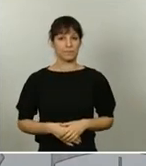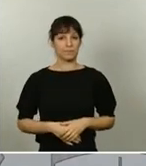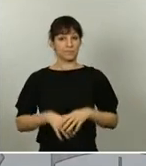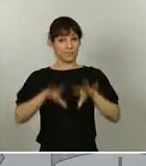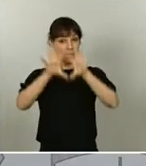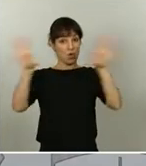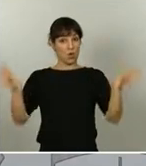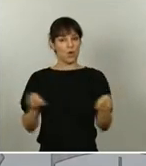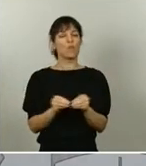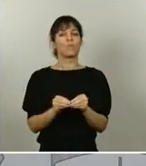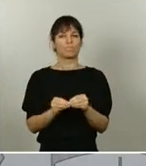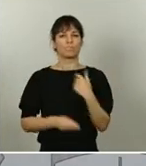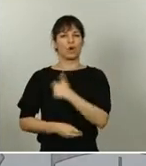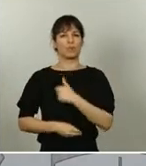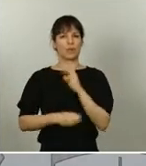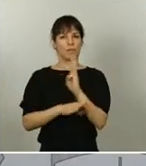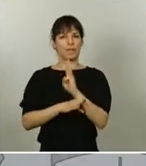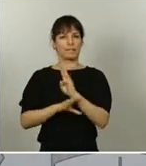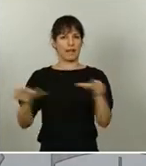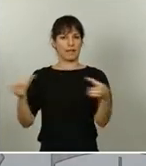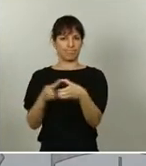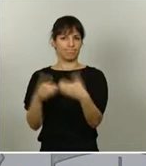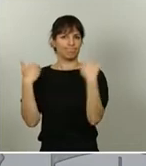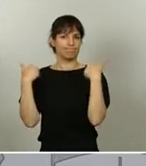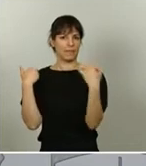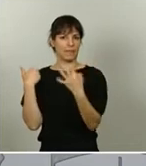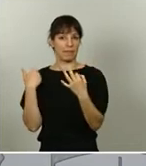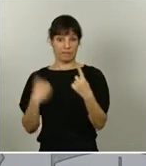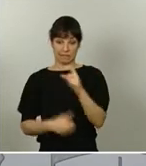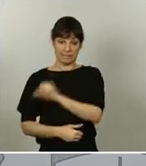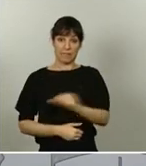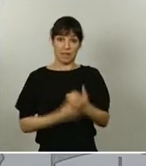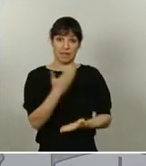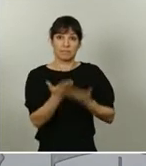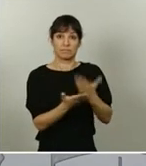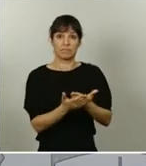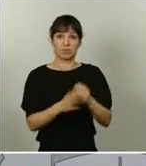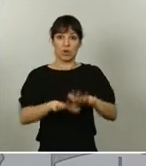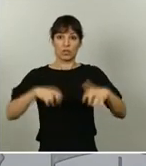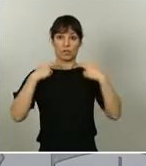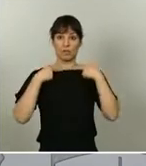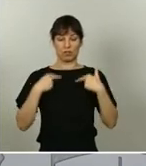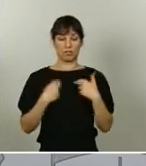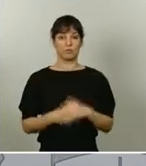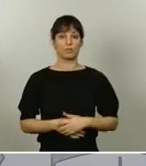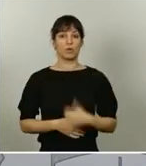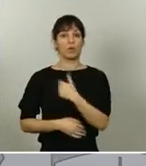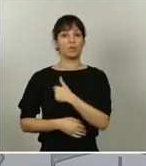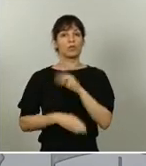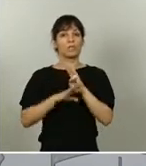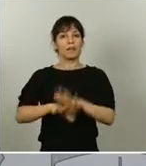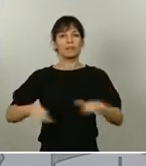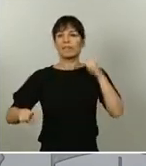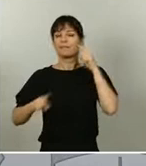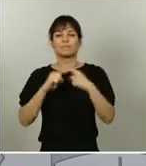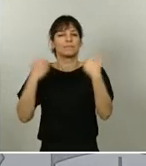comisión parlamentaria que propuse esta semana misma en el Congreso de los Diputados, una comisión parlamentaria de evaluación que